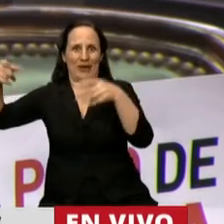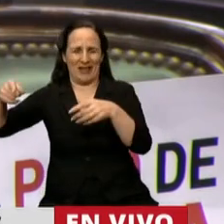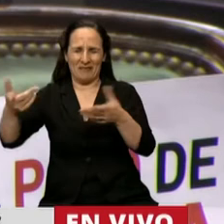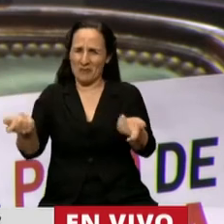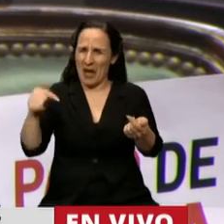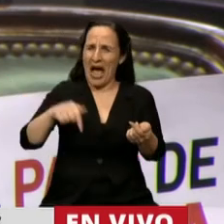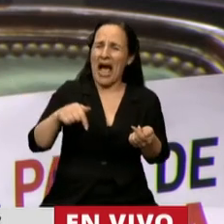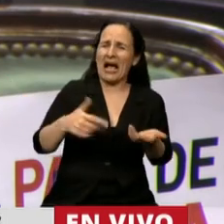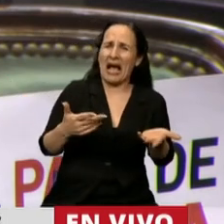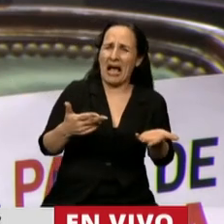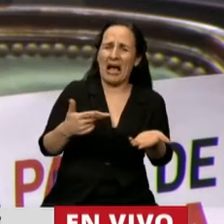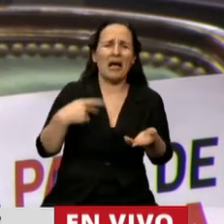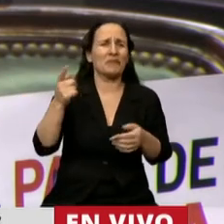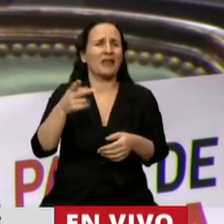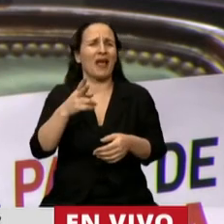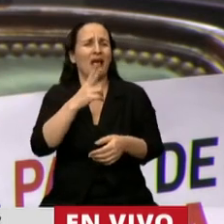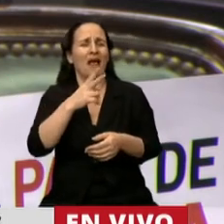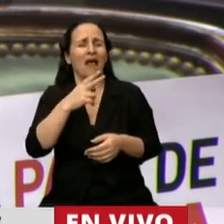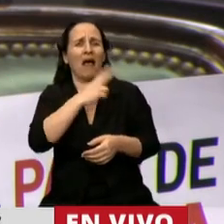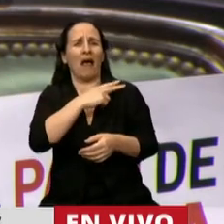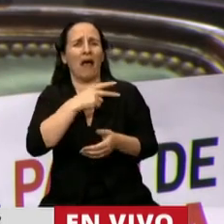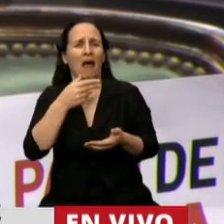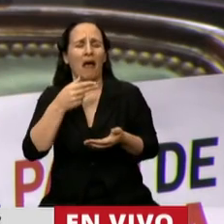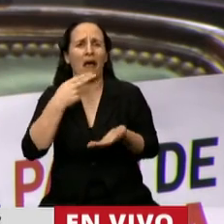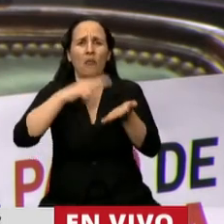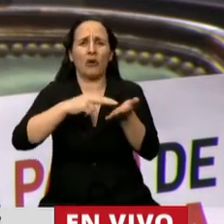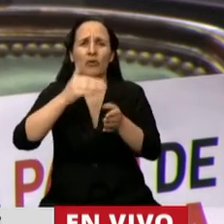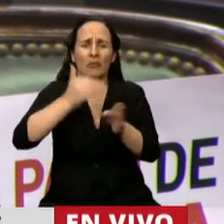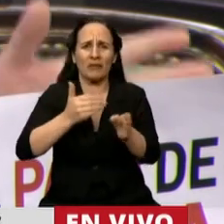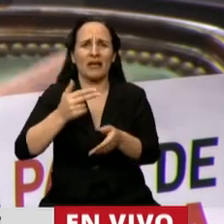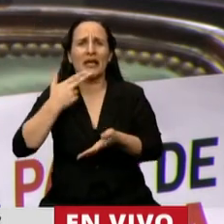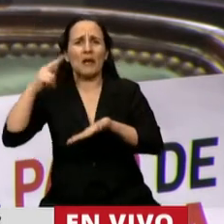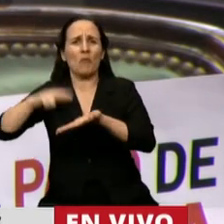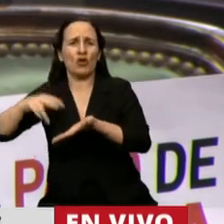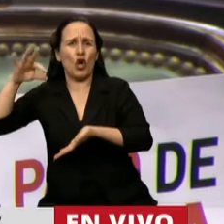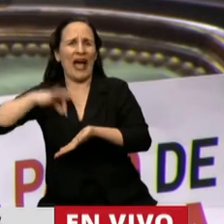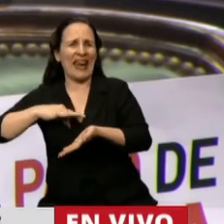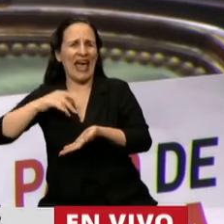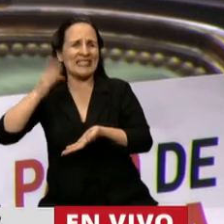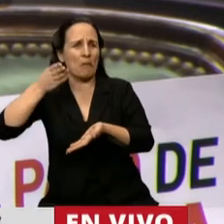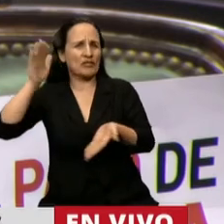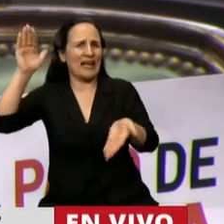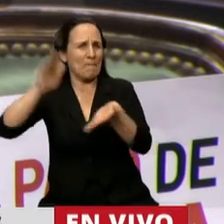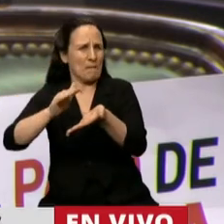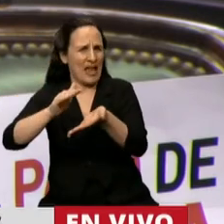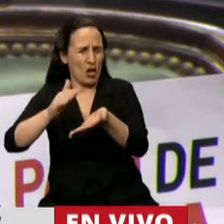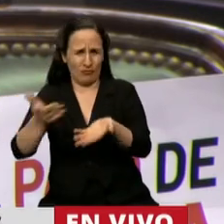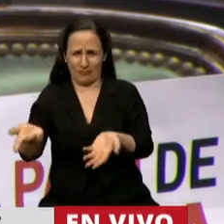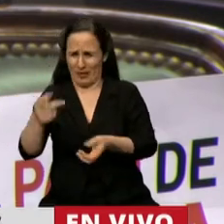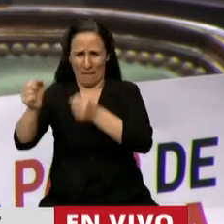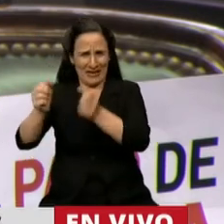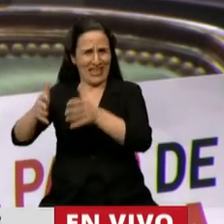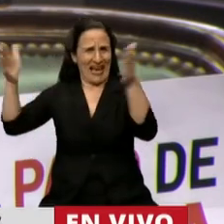rebaja de aportes patronales, del impuesto a las ganancias, a estas grandes empresas que, por ejemplo, mientras